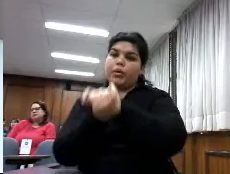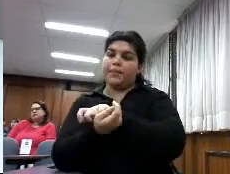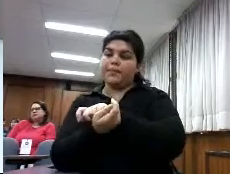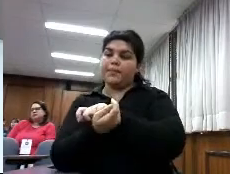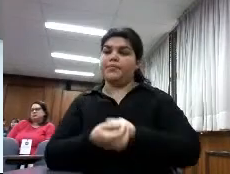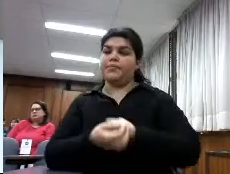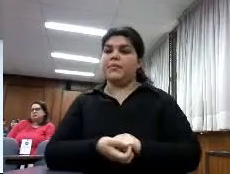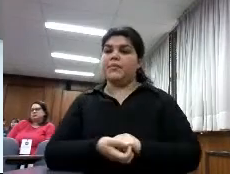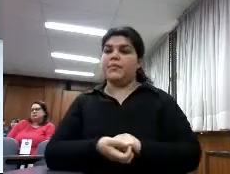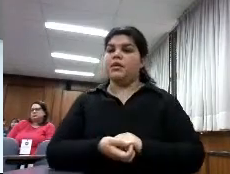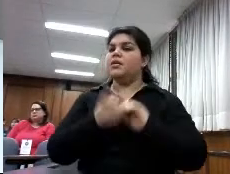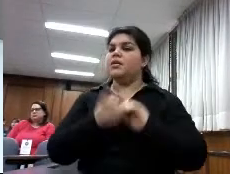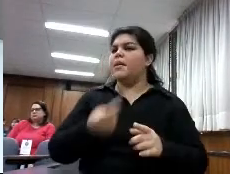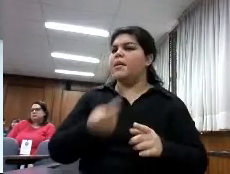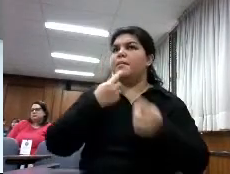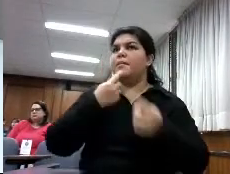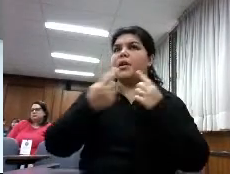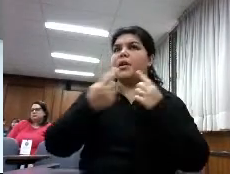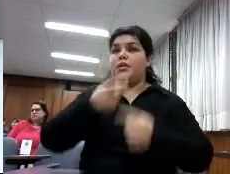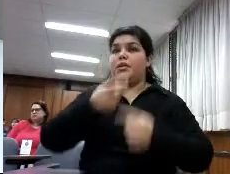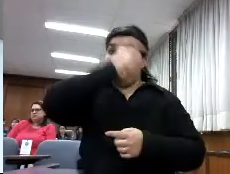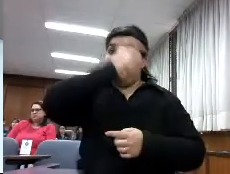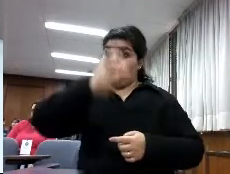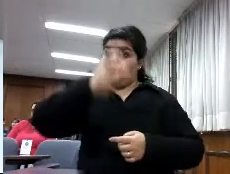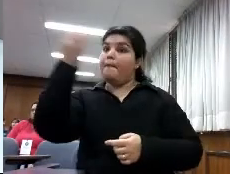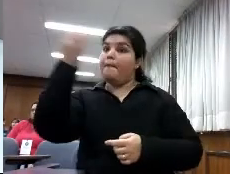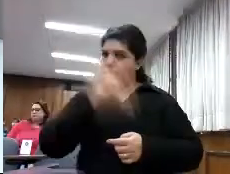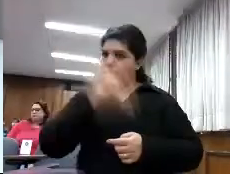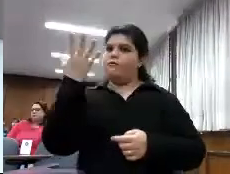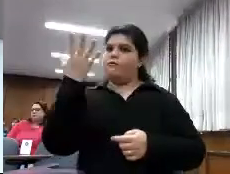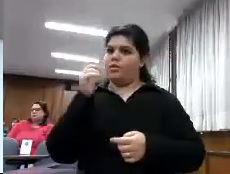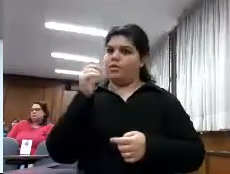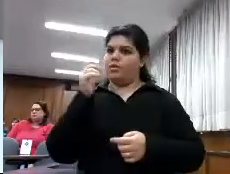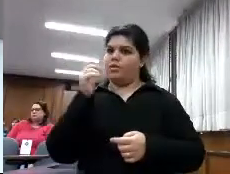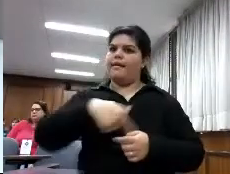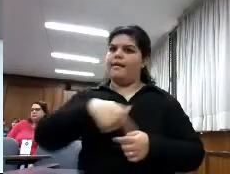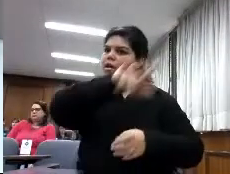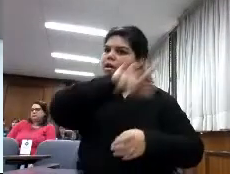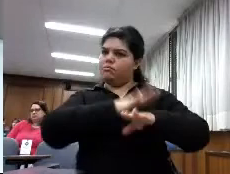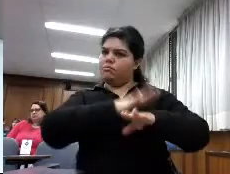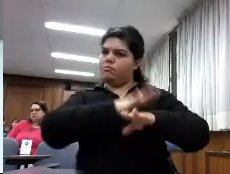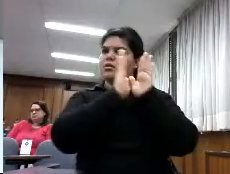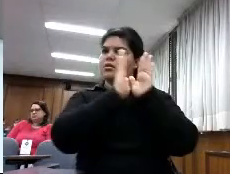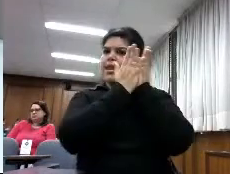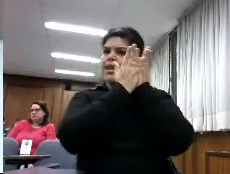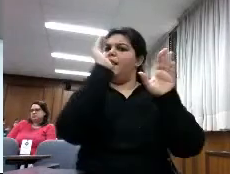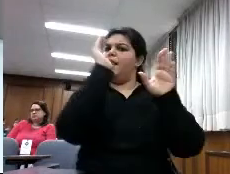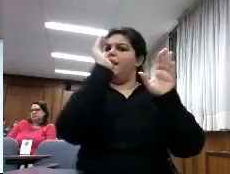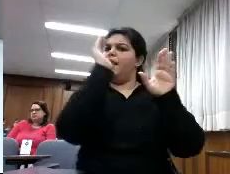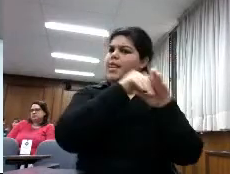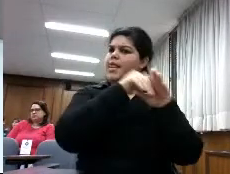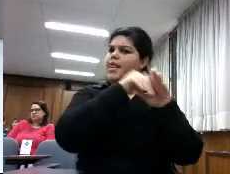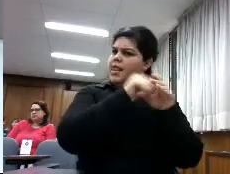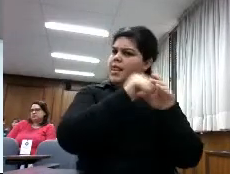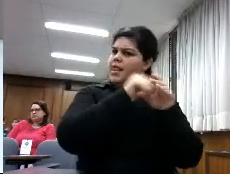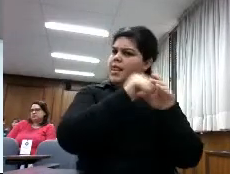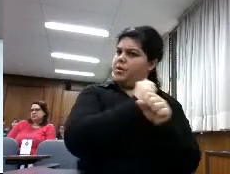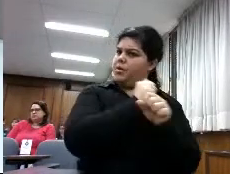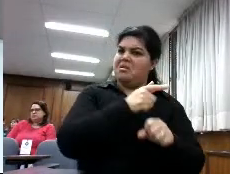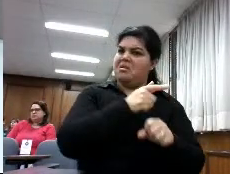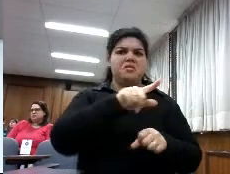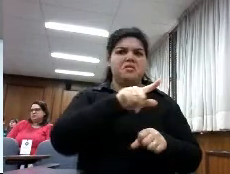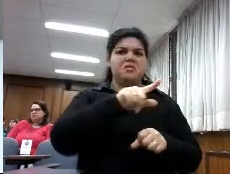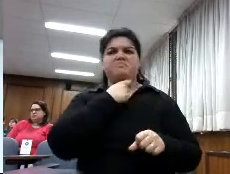muy curioso que profesionales que se dedican al tema de los libros de la lectura no hayan querido experimentar la mitad